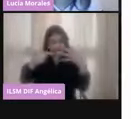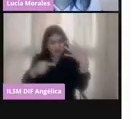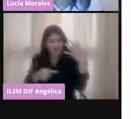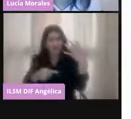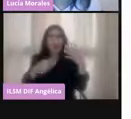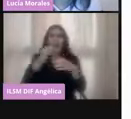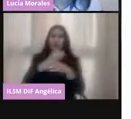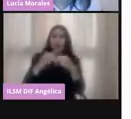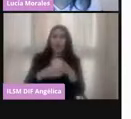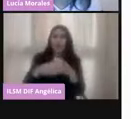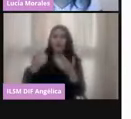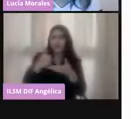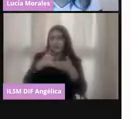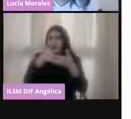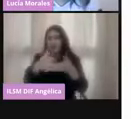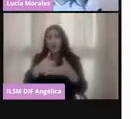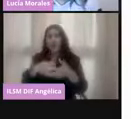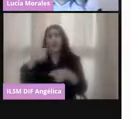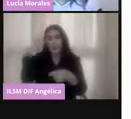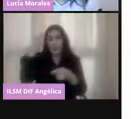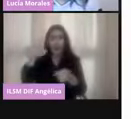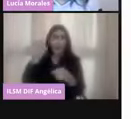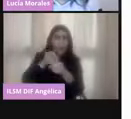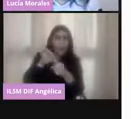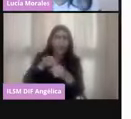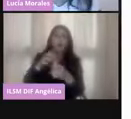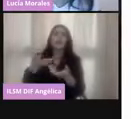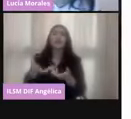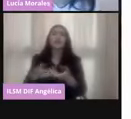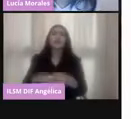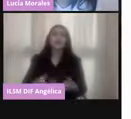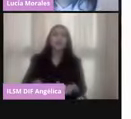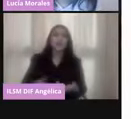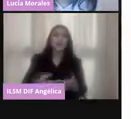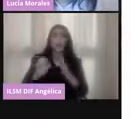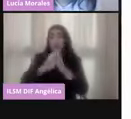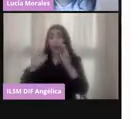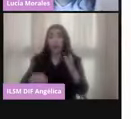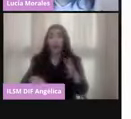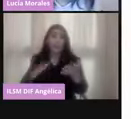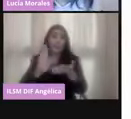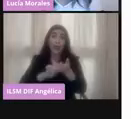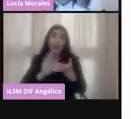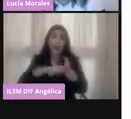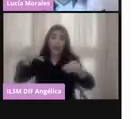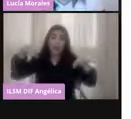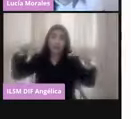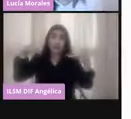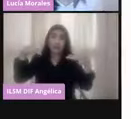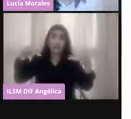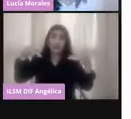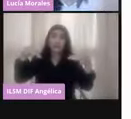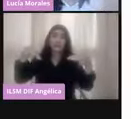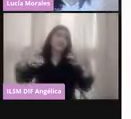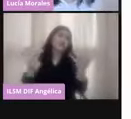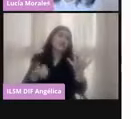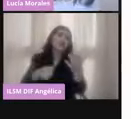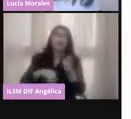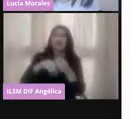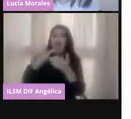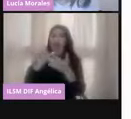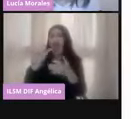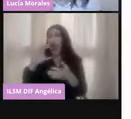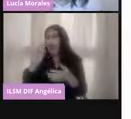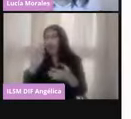se va a realizar el ejercicio del voto, que son la documentación electoral, por ejemplo, las boletas, las actas de escrutinicómputo, las